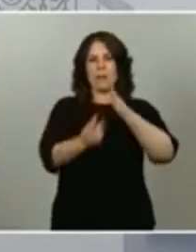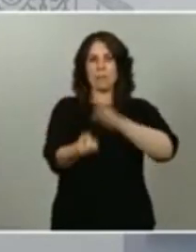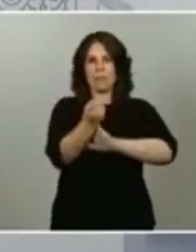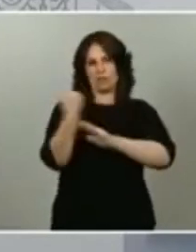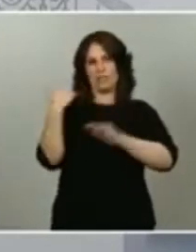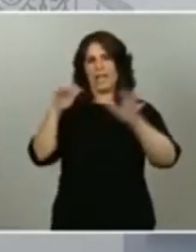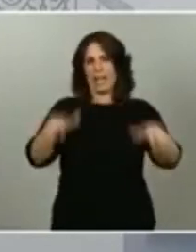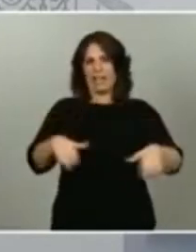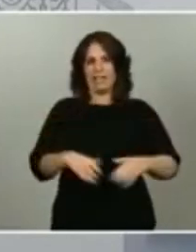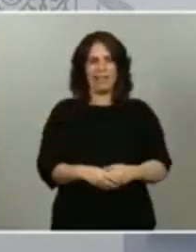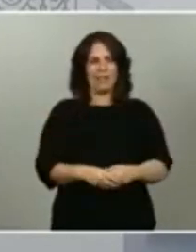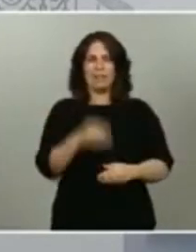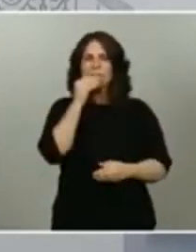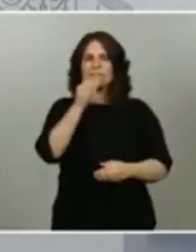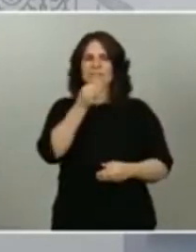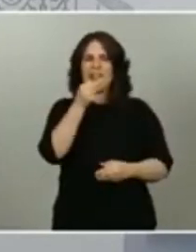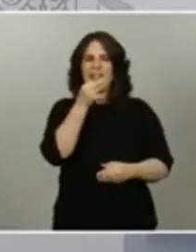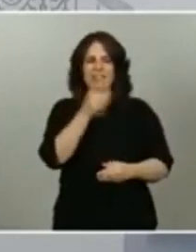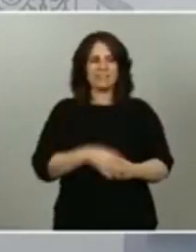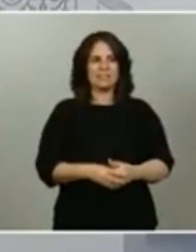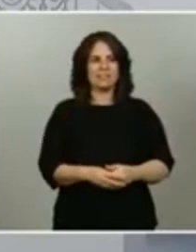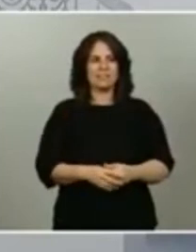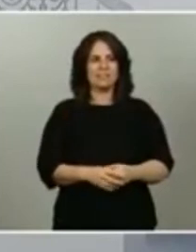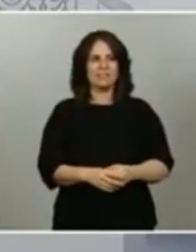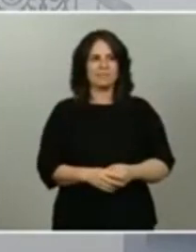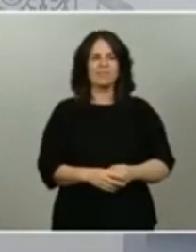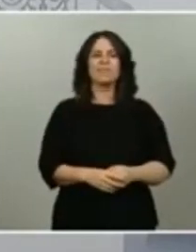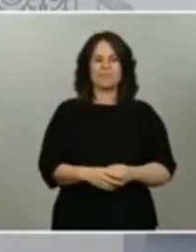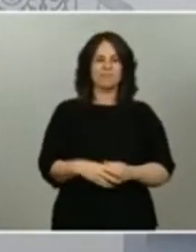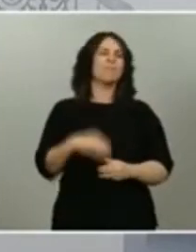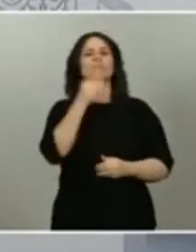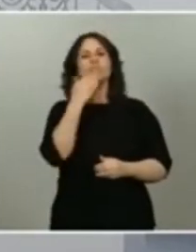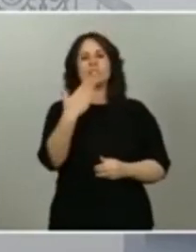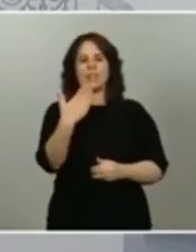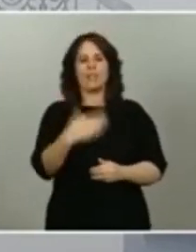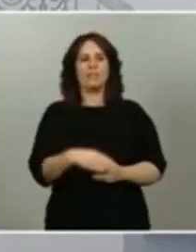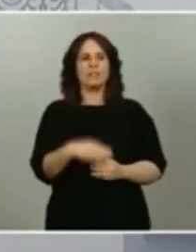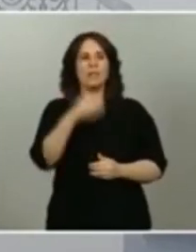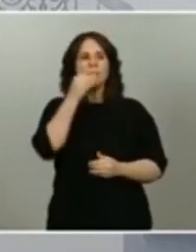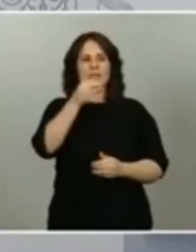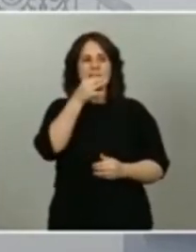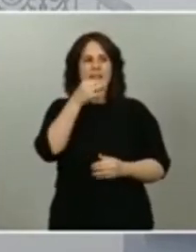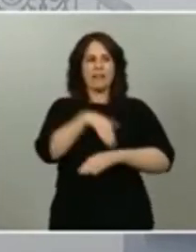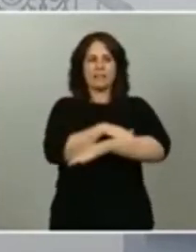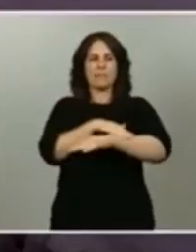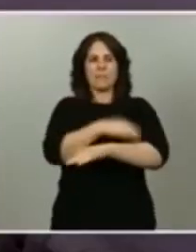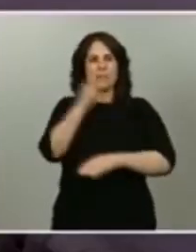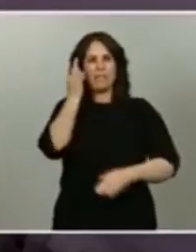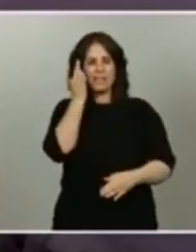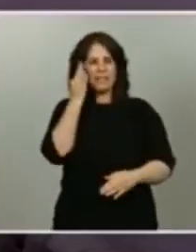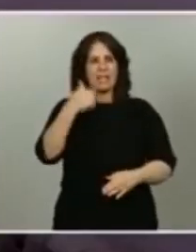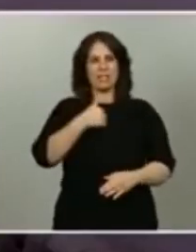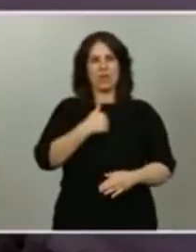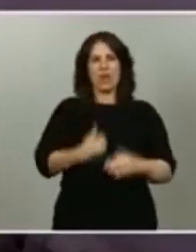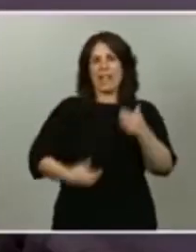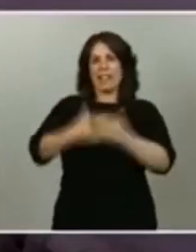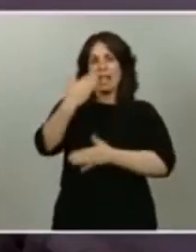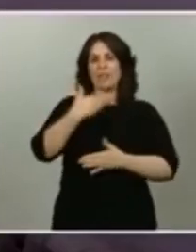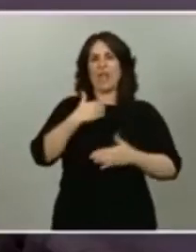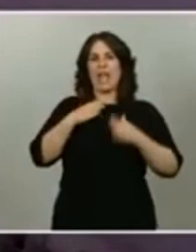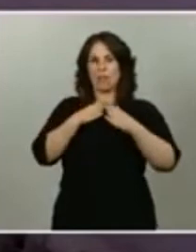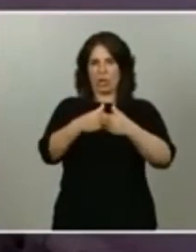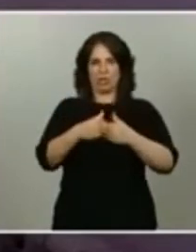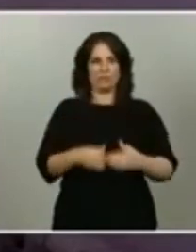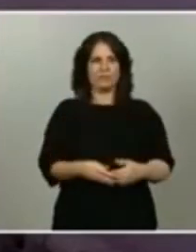buenas tardes muchísimas gracias buenas tardes ministra soy mapeña del diario del puerto esta semana